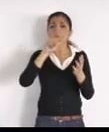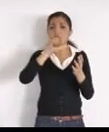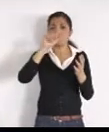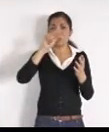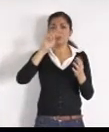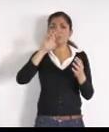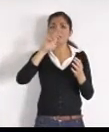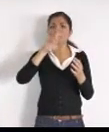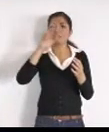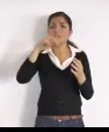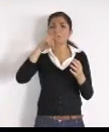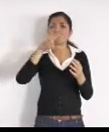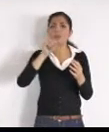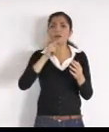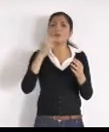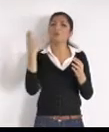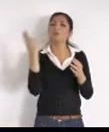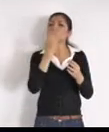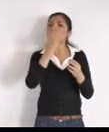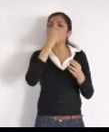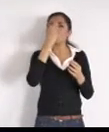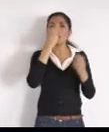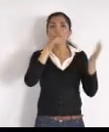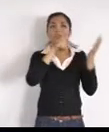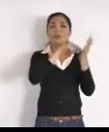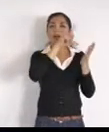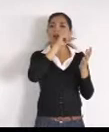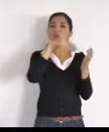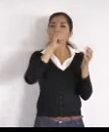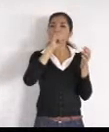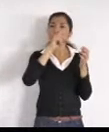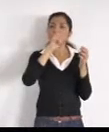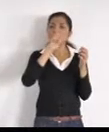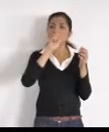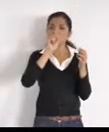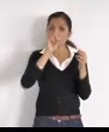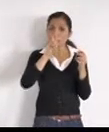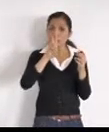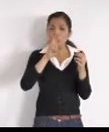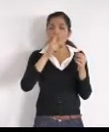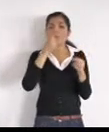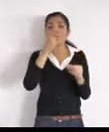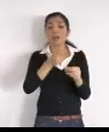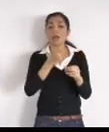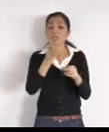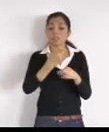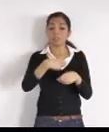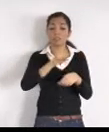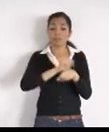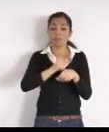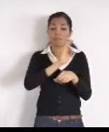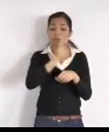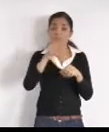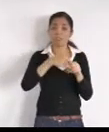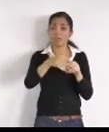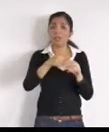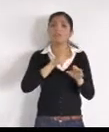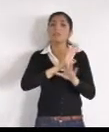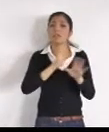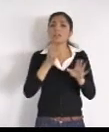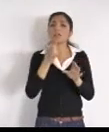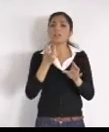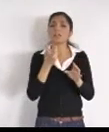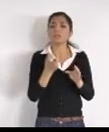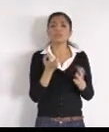prometieron, que para estas fechas, ya estaría aquí en Villas, y hasta la fecha, ni siquiera han hecho nada, somos muchos afectados, y nos urge,